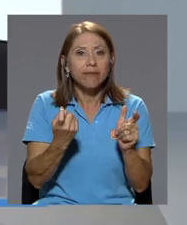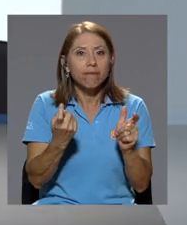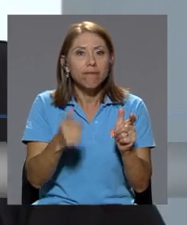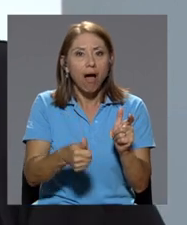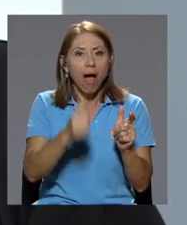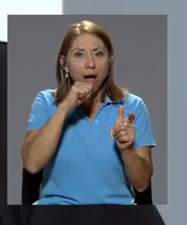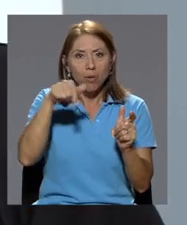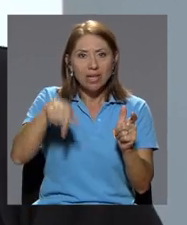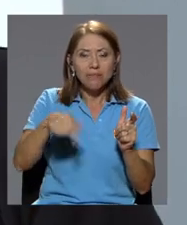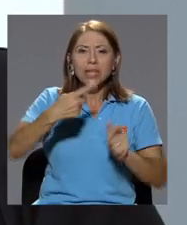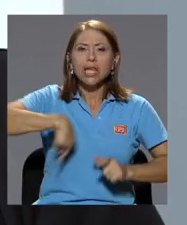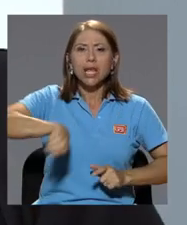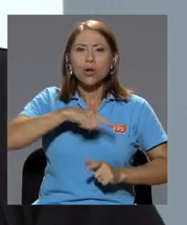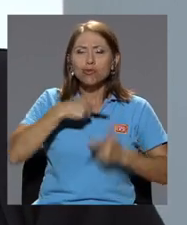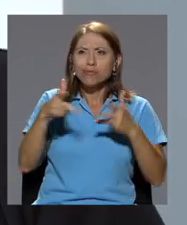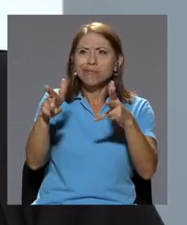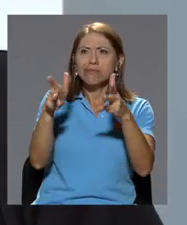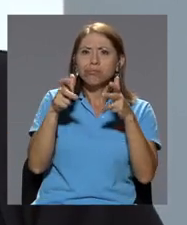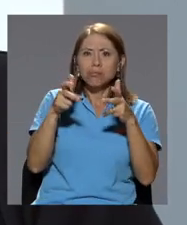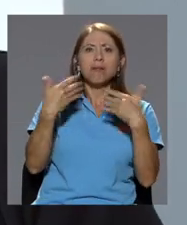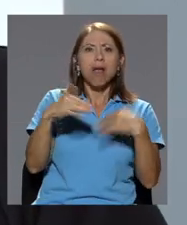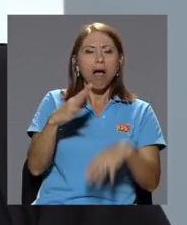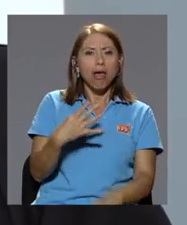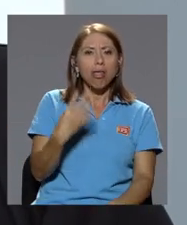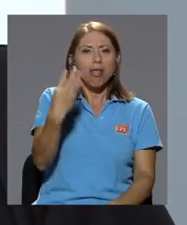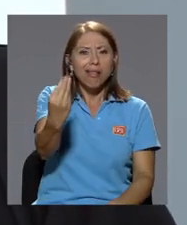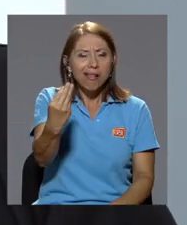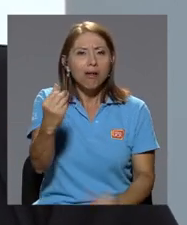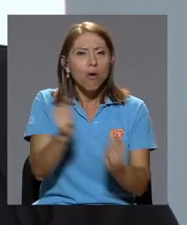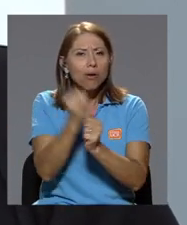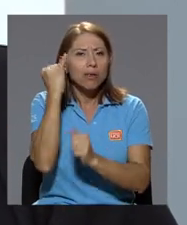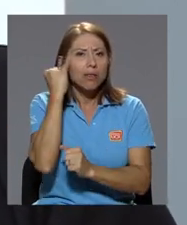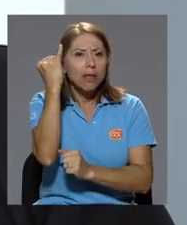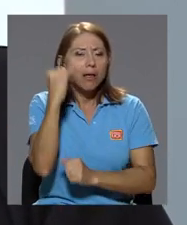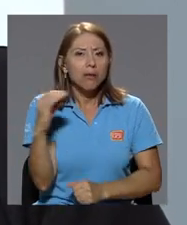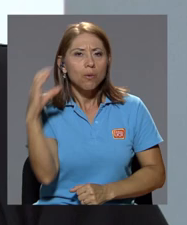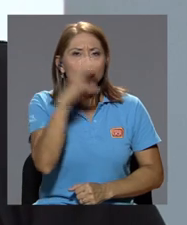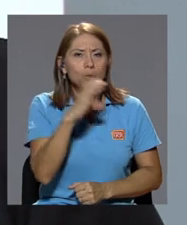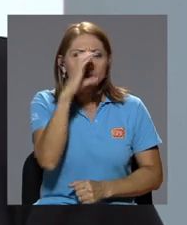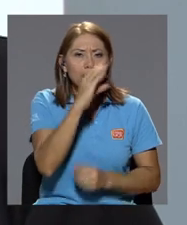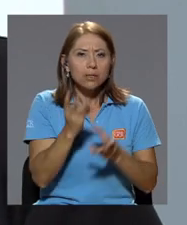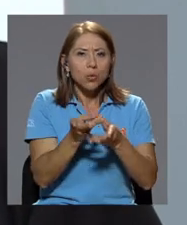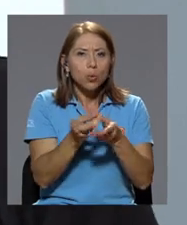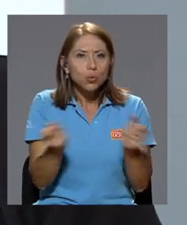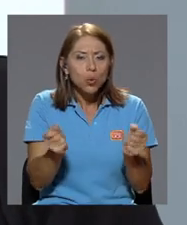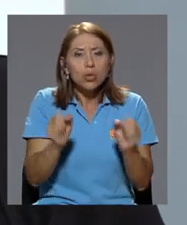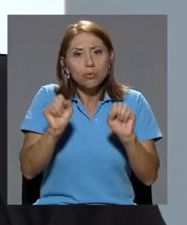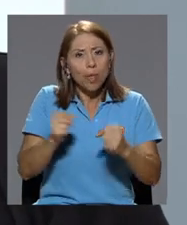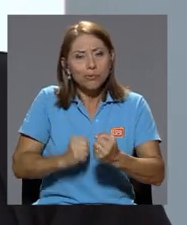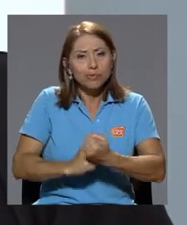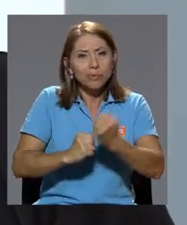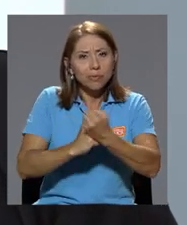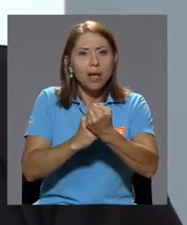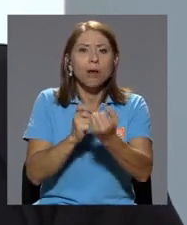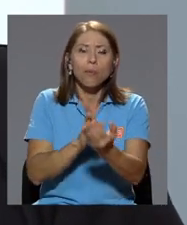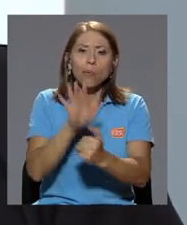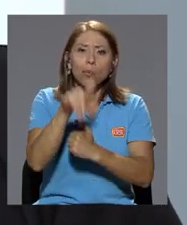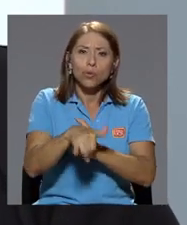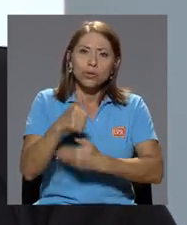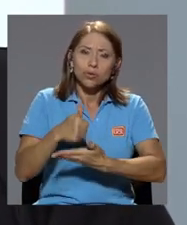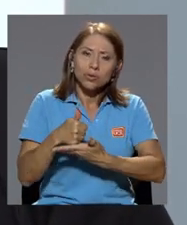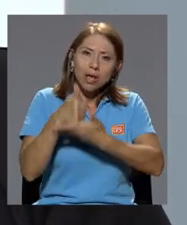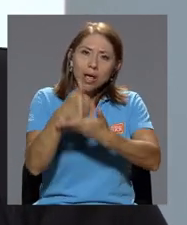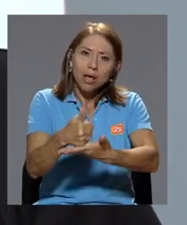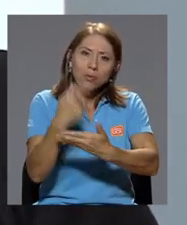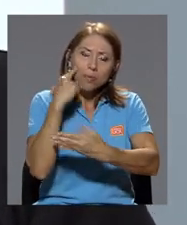salgamos de aquí con la idea de buscar soluciones, de aportar y ojalá proyectos que ayuden a